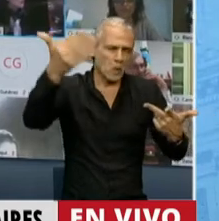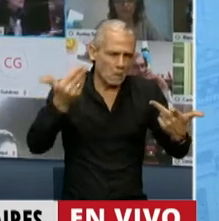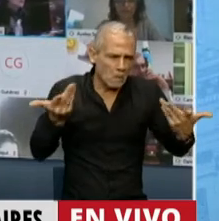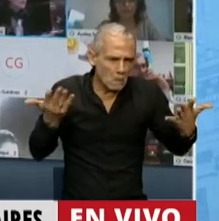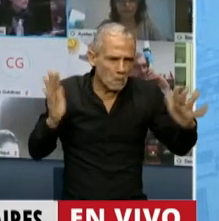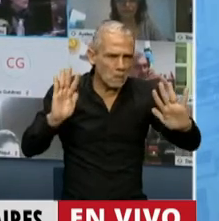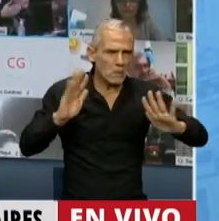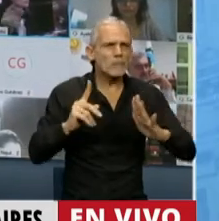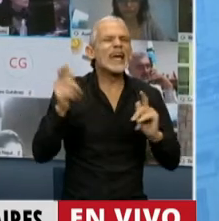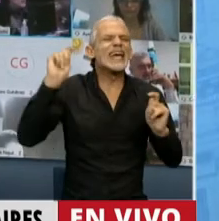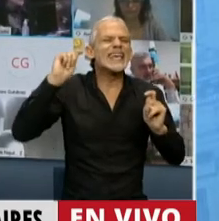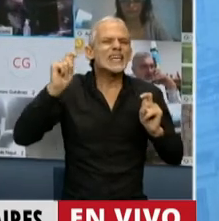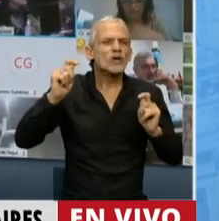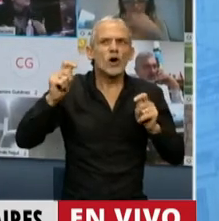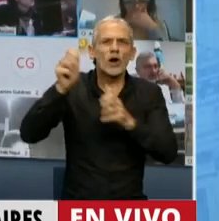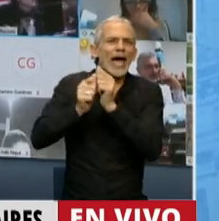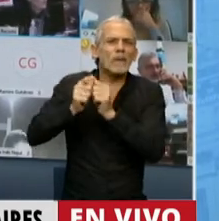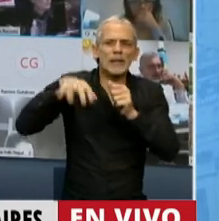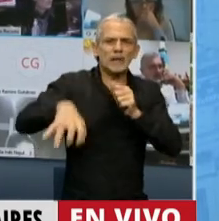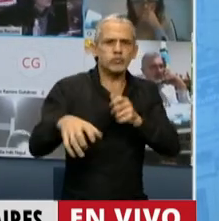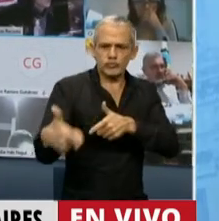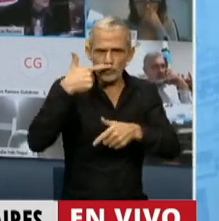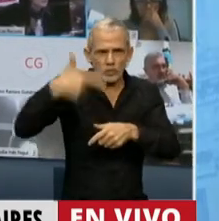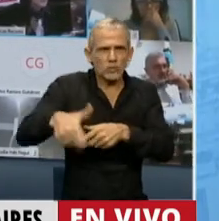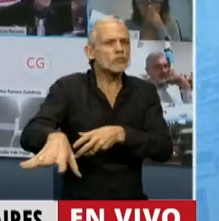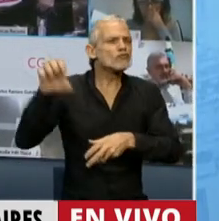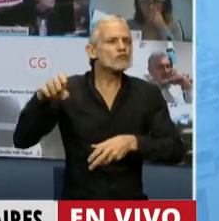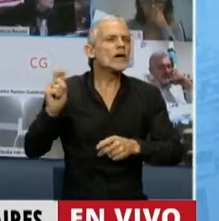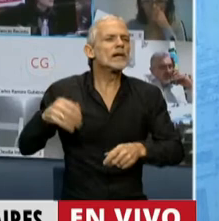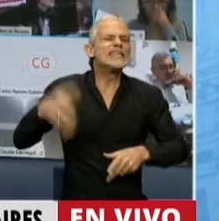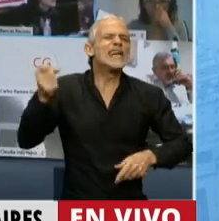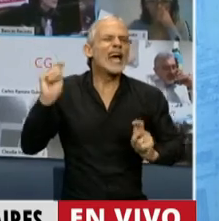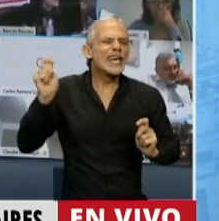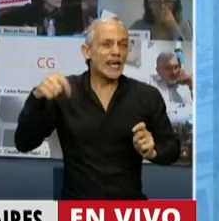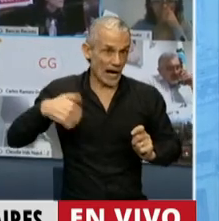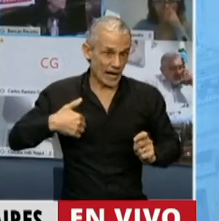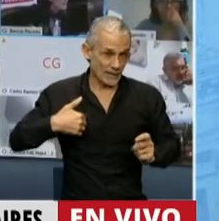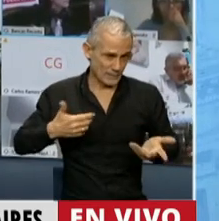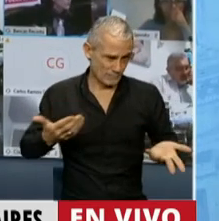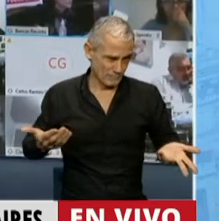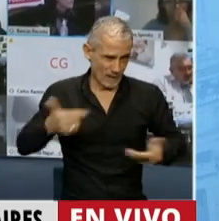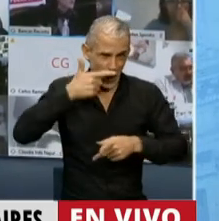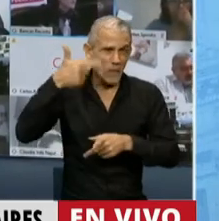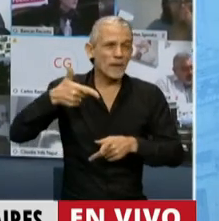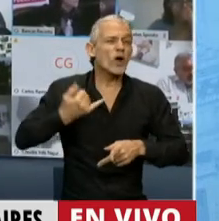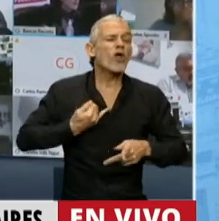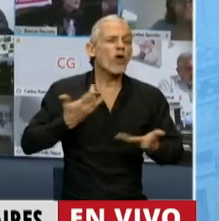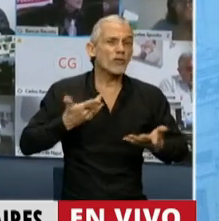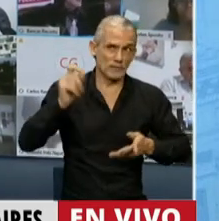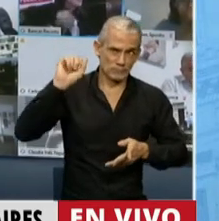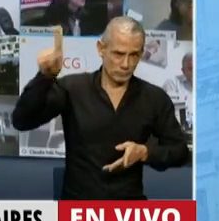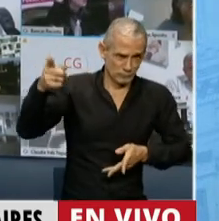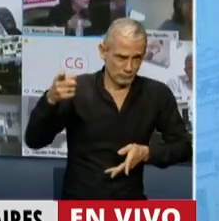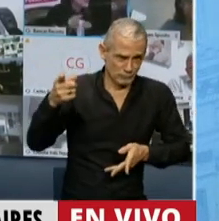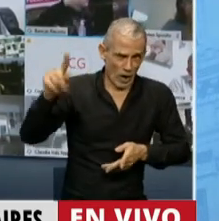¿Quiénes son los que explotan mayormente las riquezas mineras hidrocarburíferas en este país? Las petroleras de los países imperialistas.